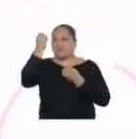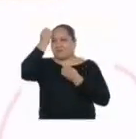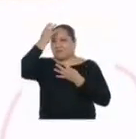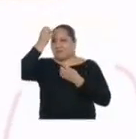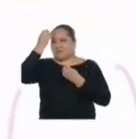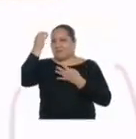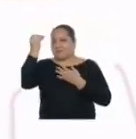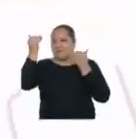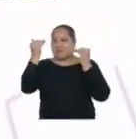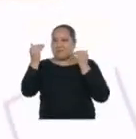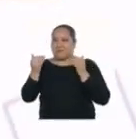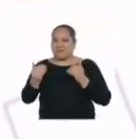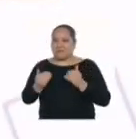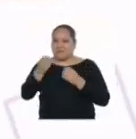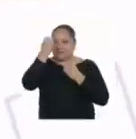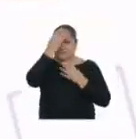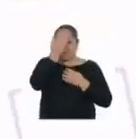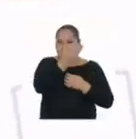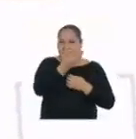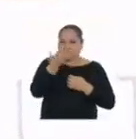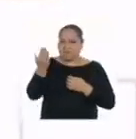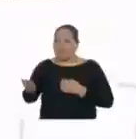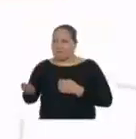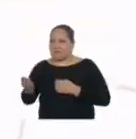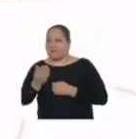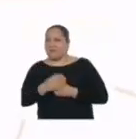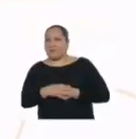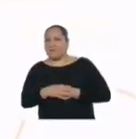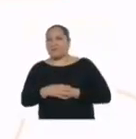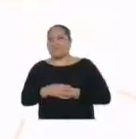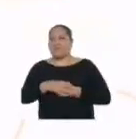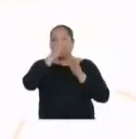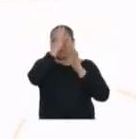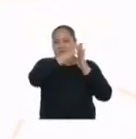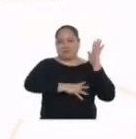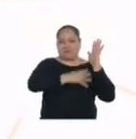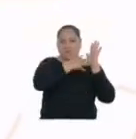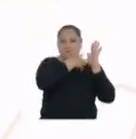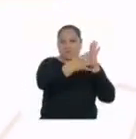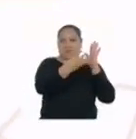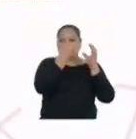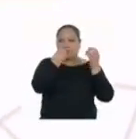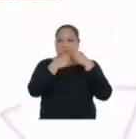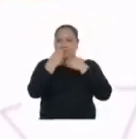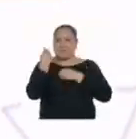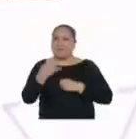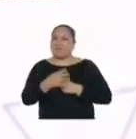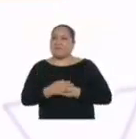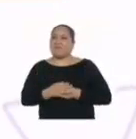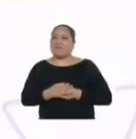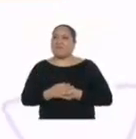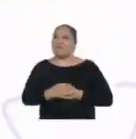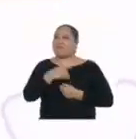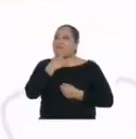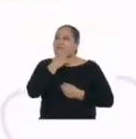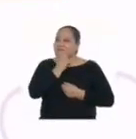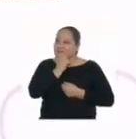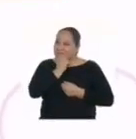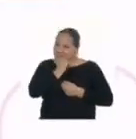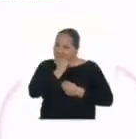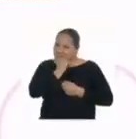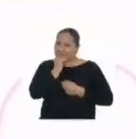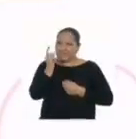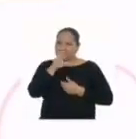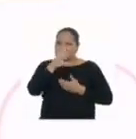que obtuvimos en nuestra indagación y la información científica del documento Tablas Peruanas de Composición de Alimentos. ¡Guau!